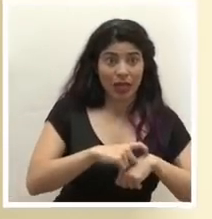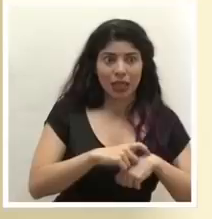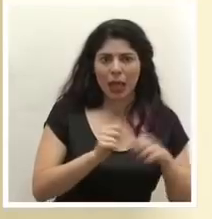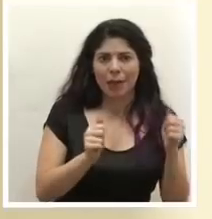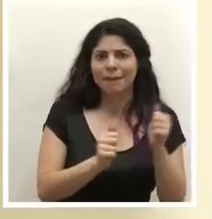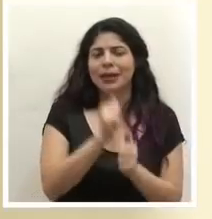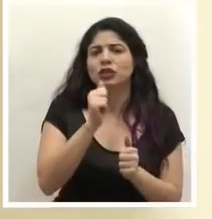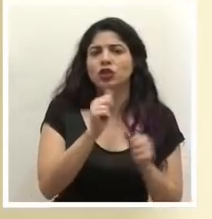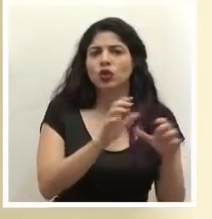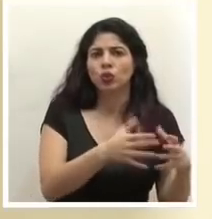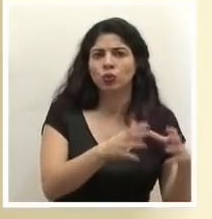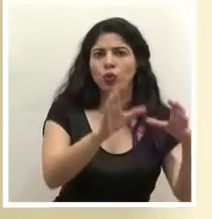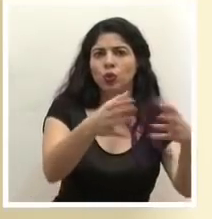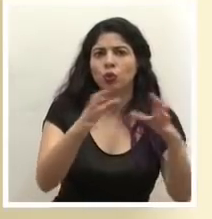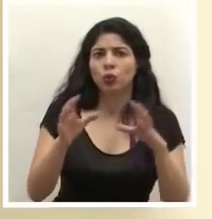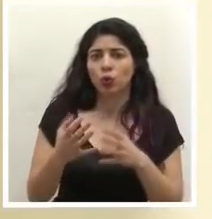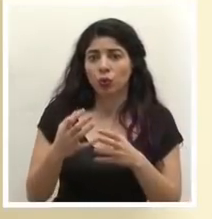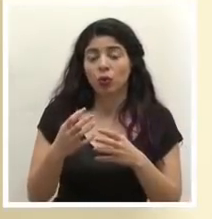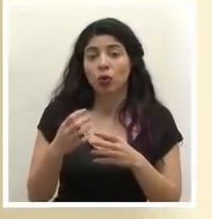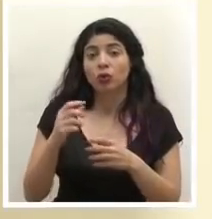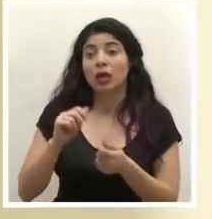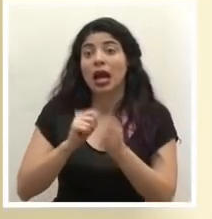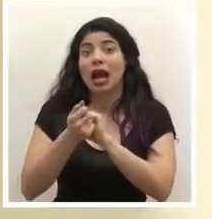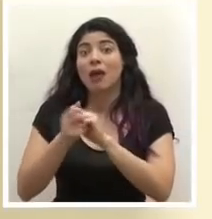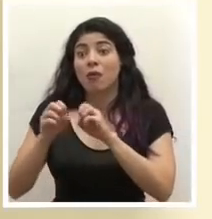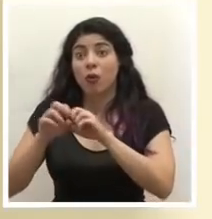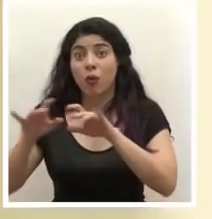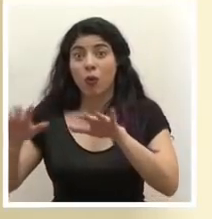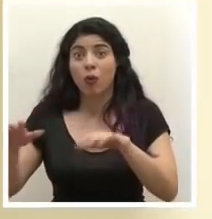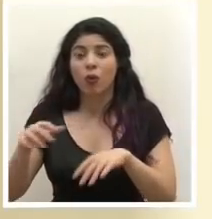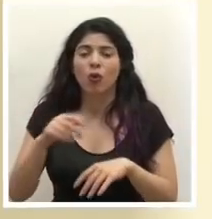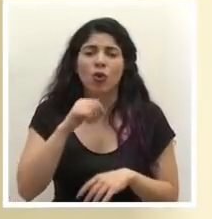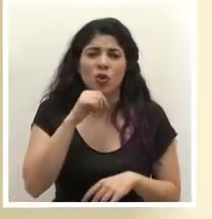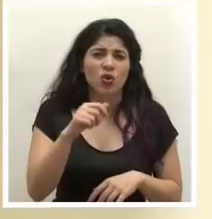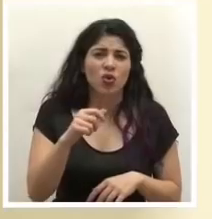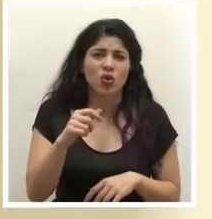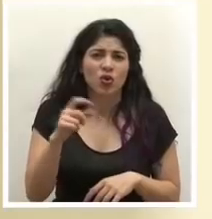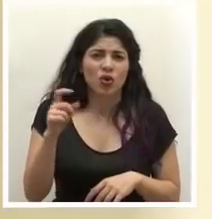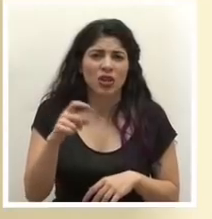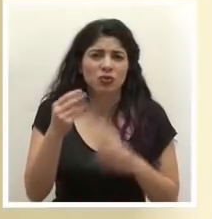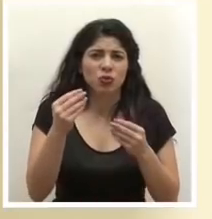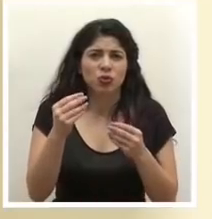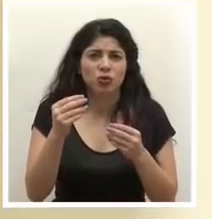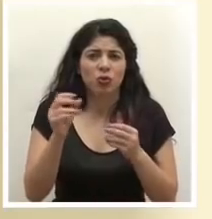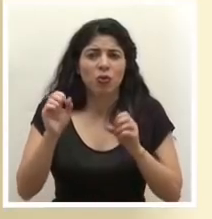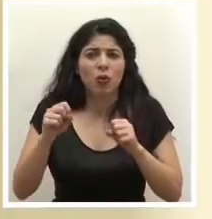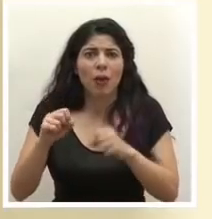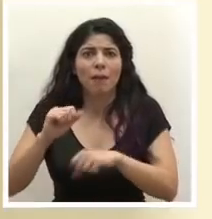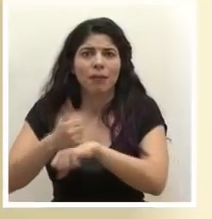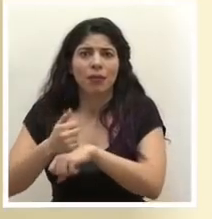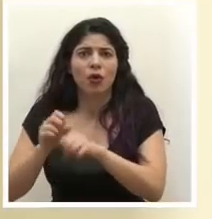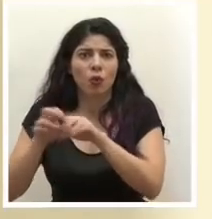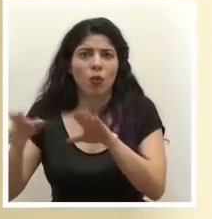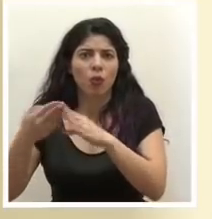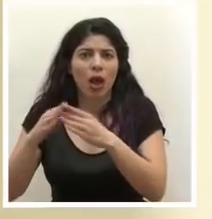mayoritariamente por clúster a esa condición en realidad no se requiere tampoco de mucho para que se instaure estamos investigando